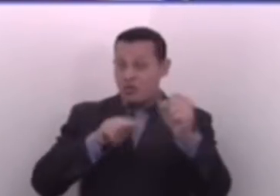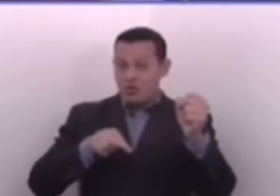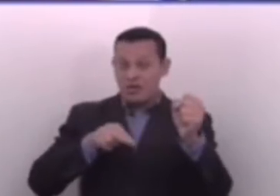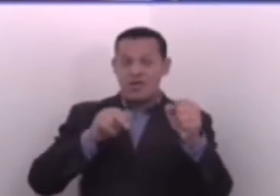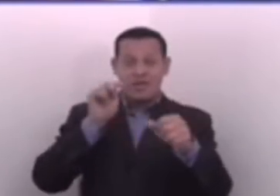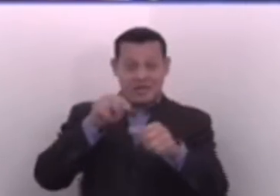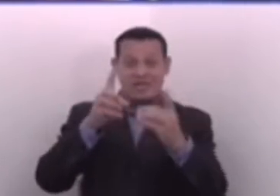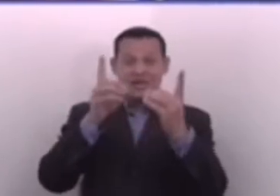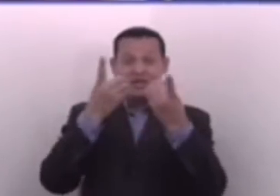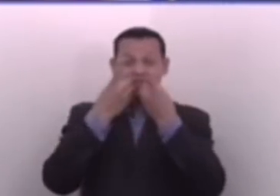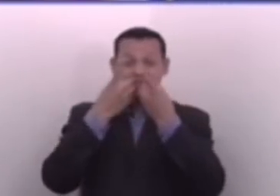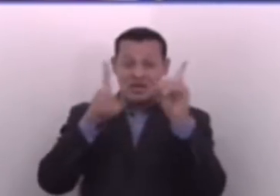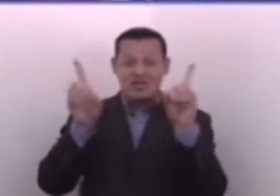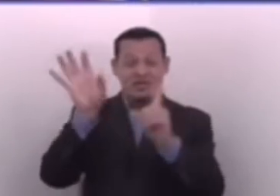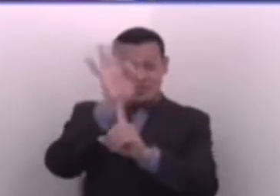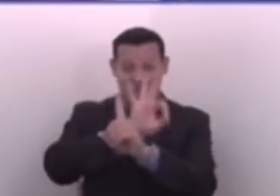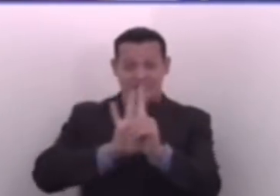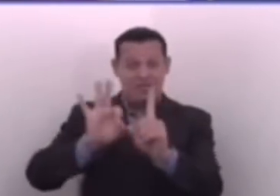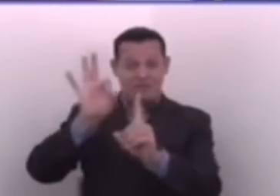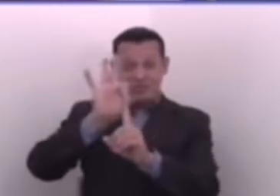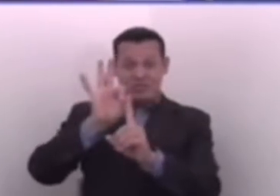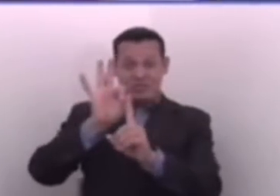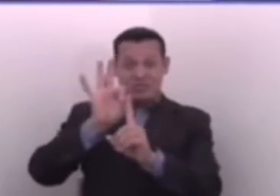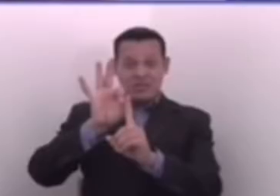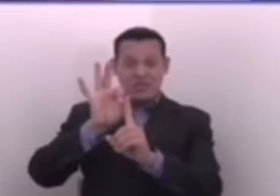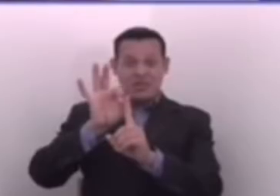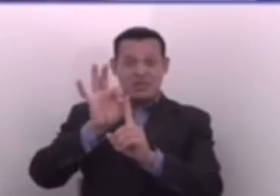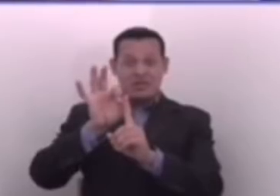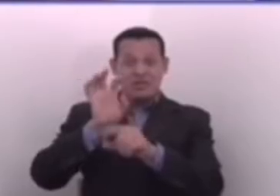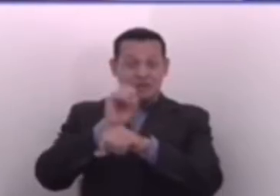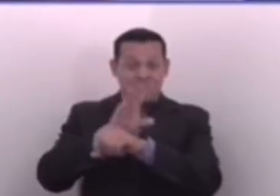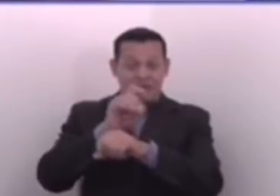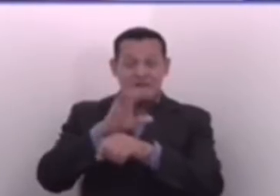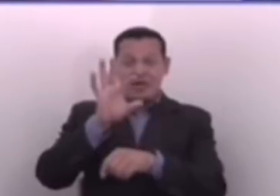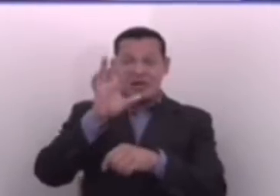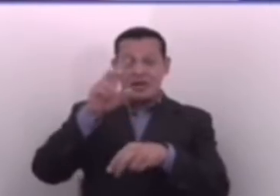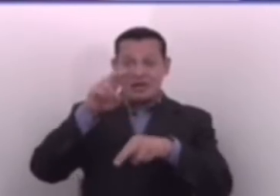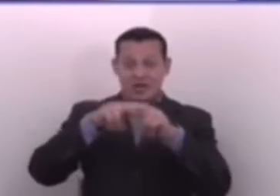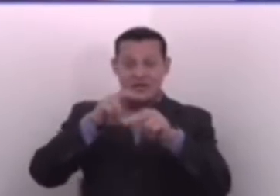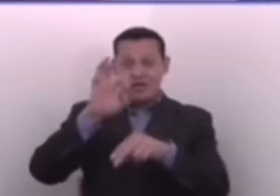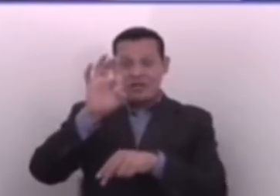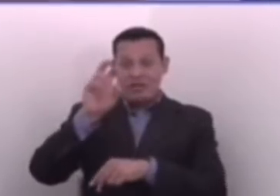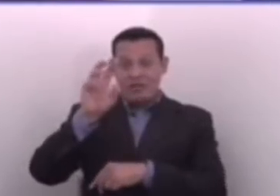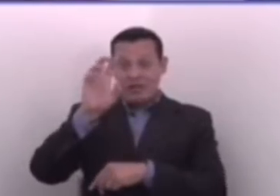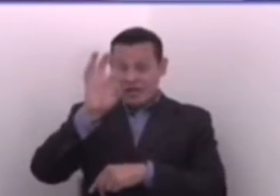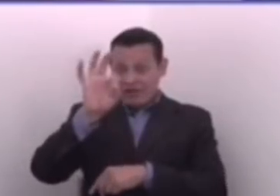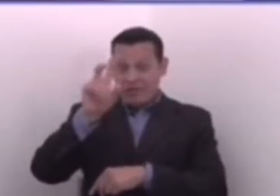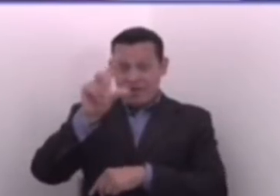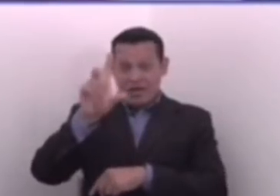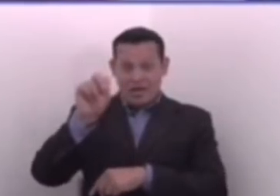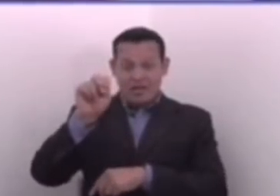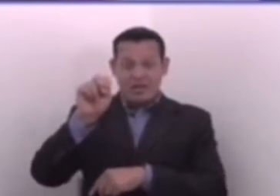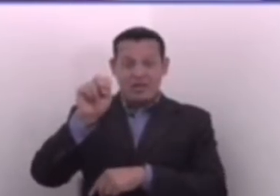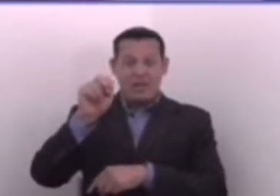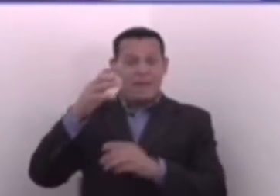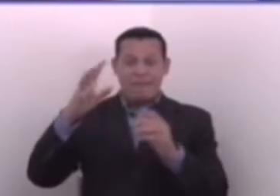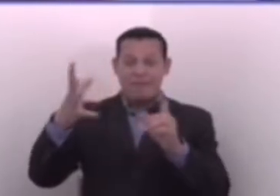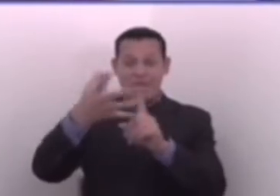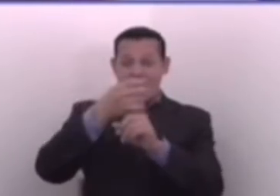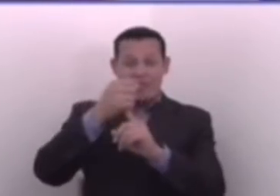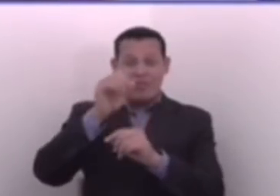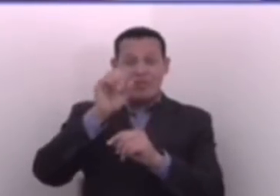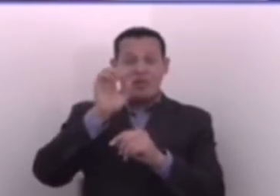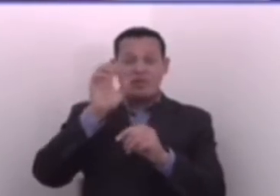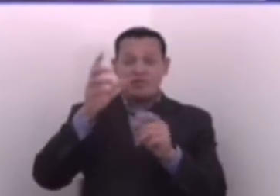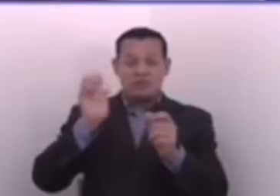la democracia perfecta la de las mentoras del FMLN que se robó más de 279 millones de dólares a